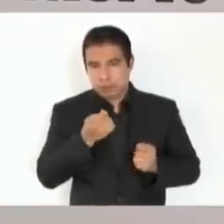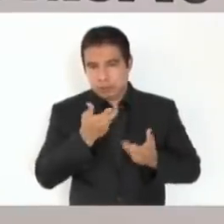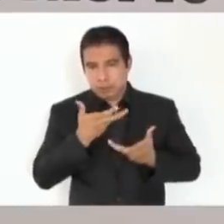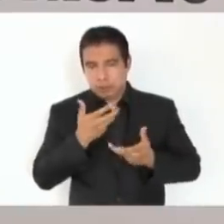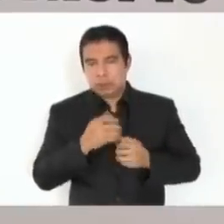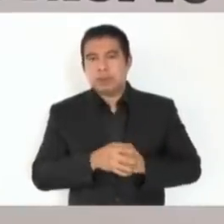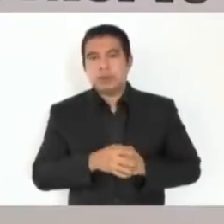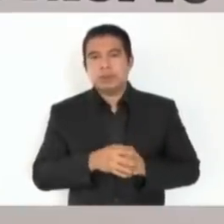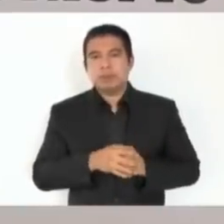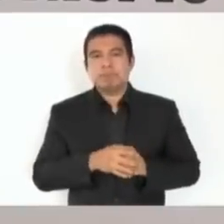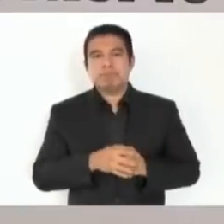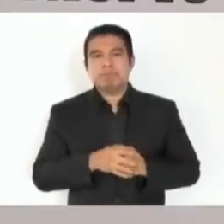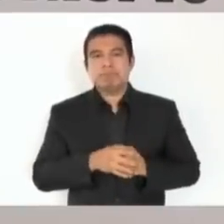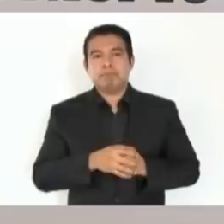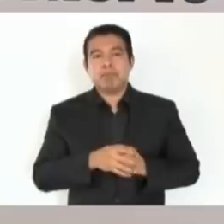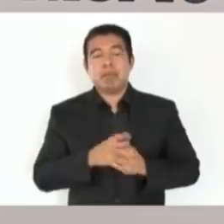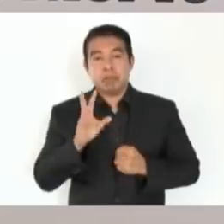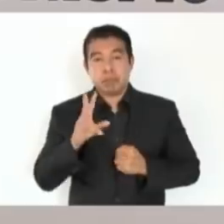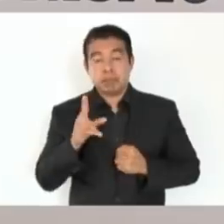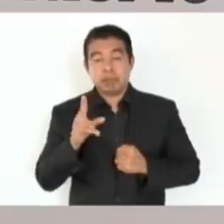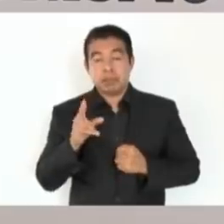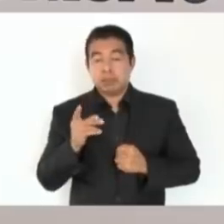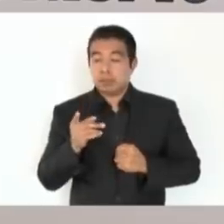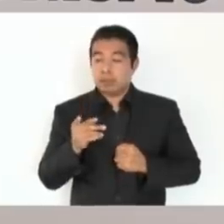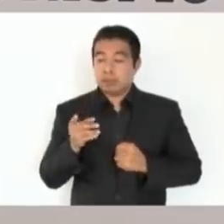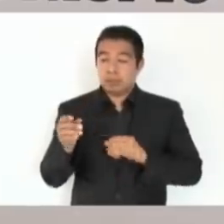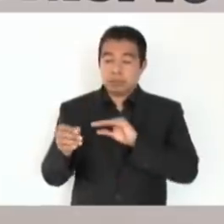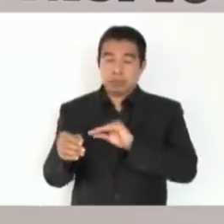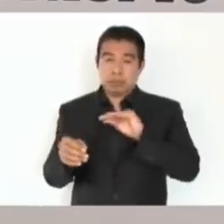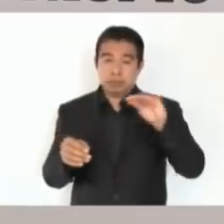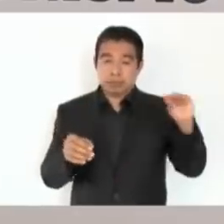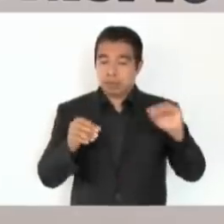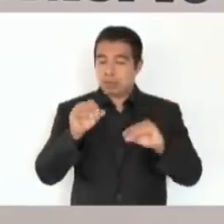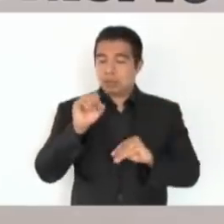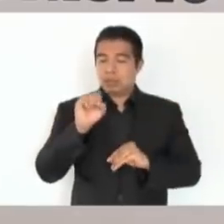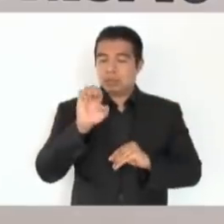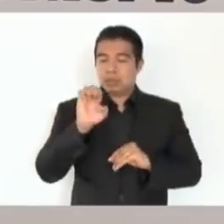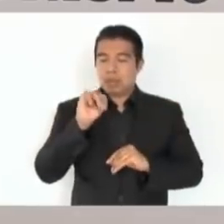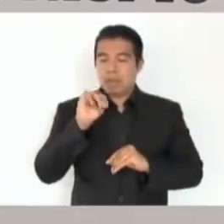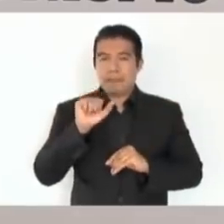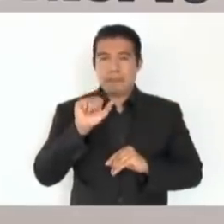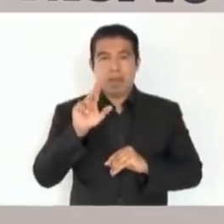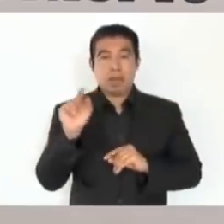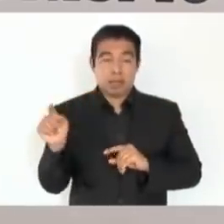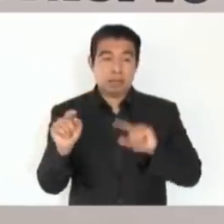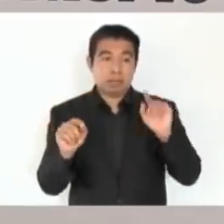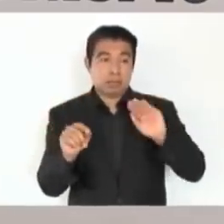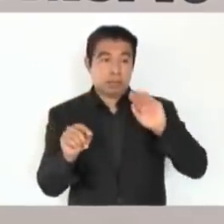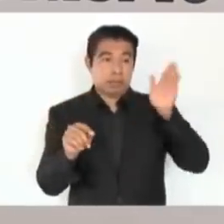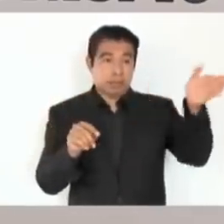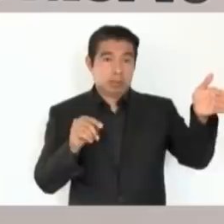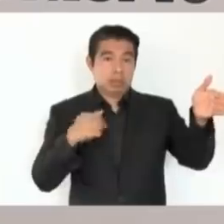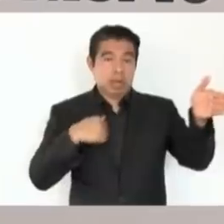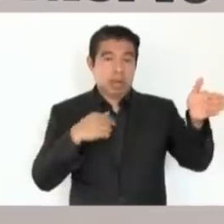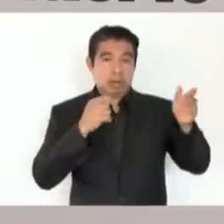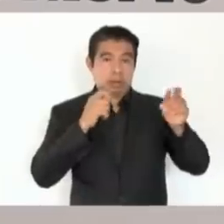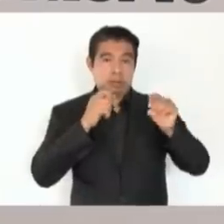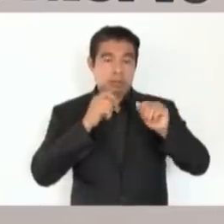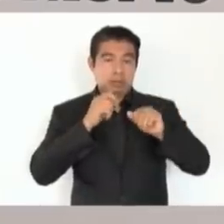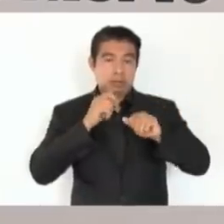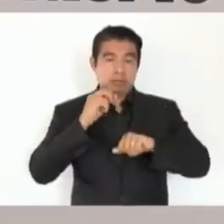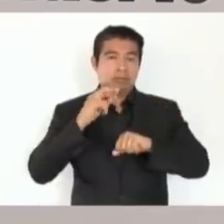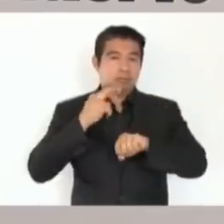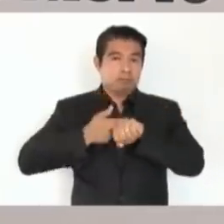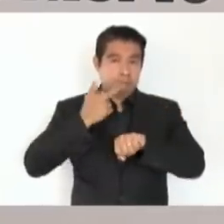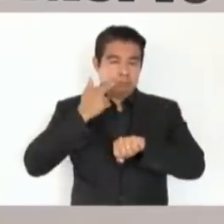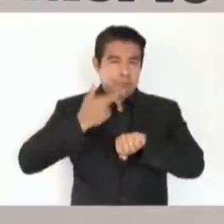decidió enviar al secretario de Marina a hacerse cargo de todo el